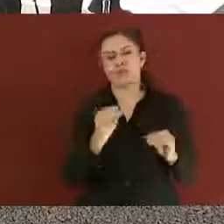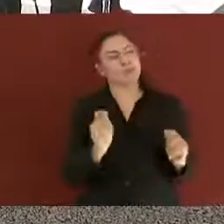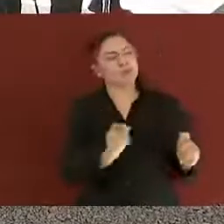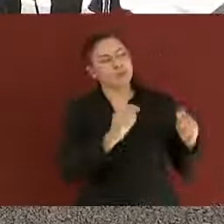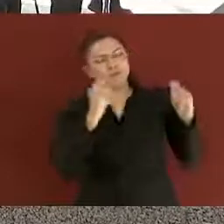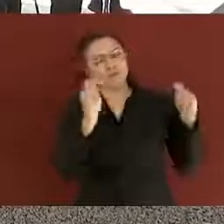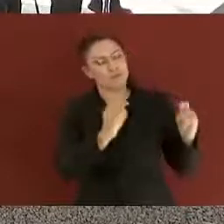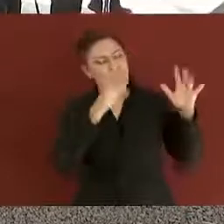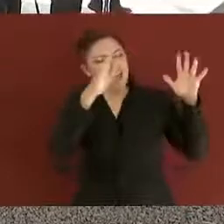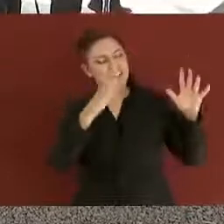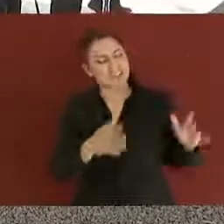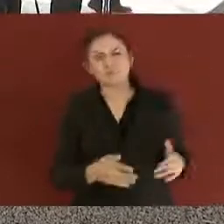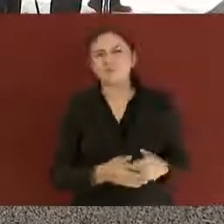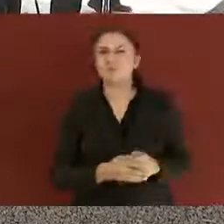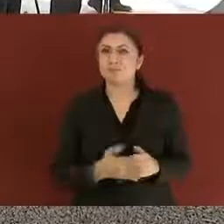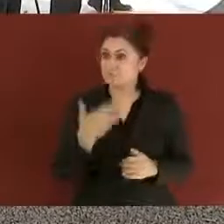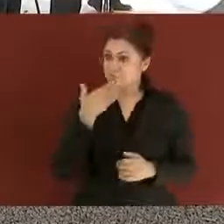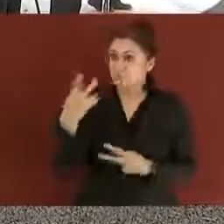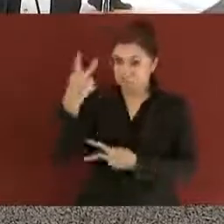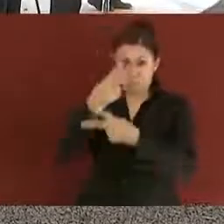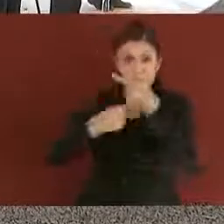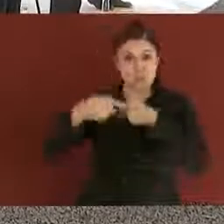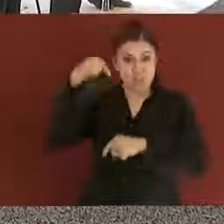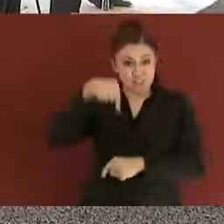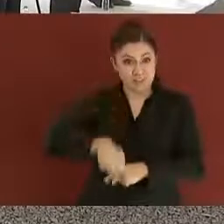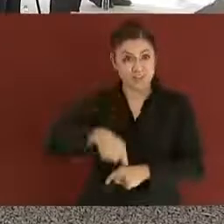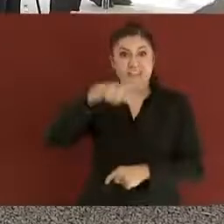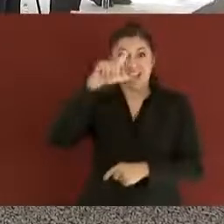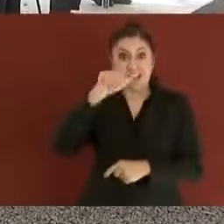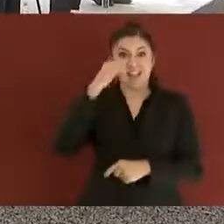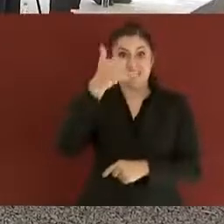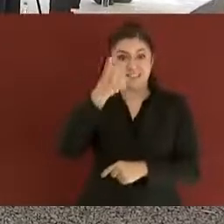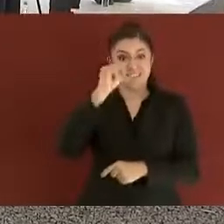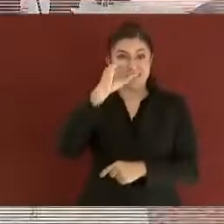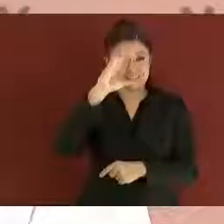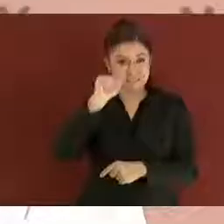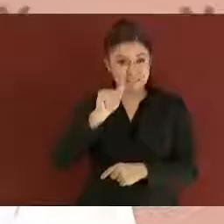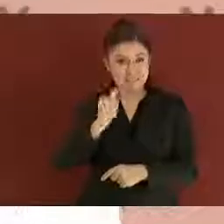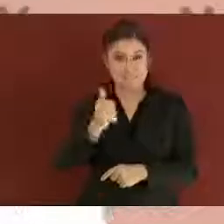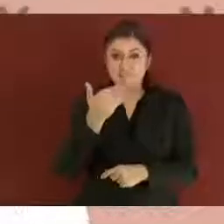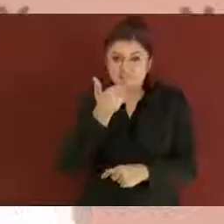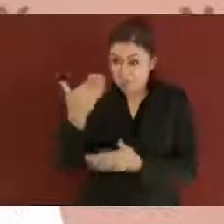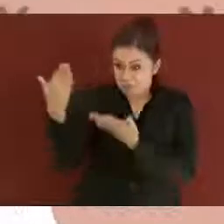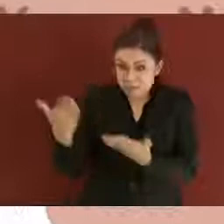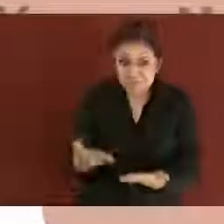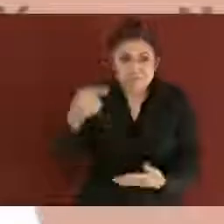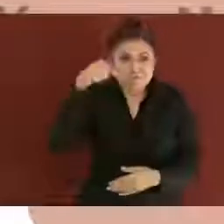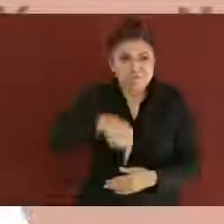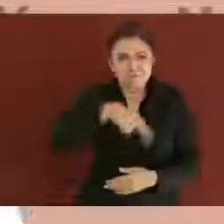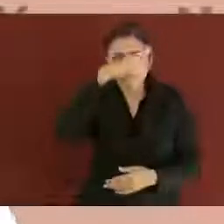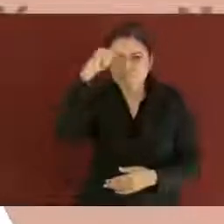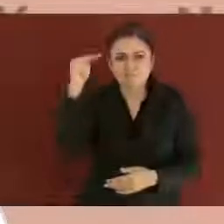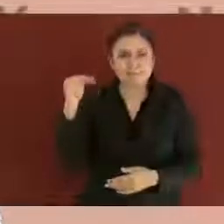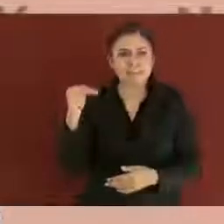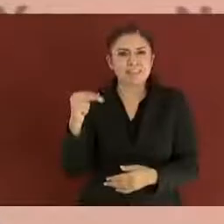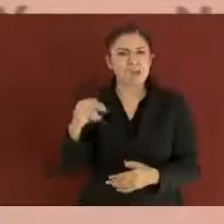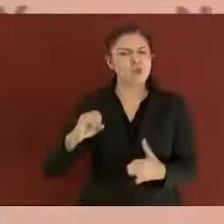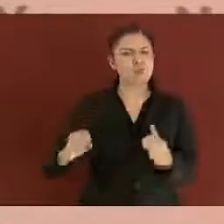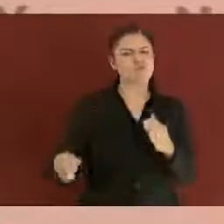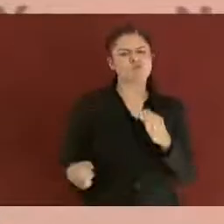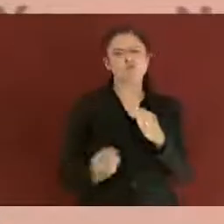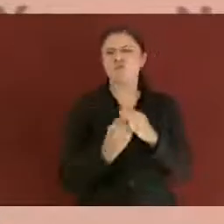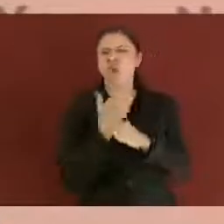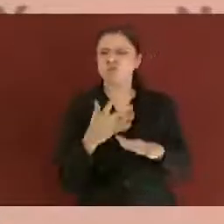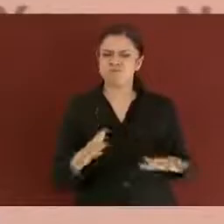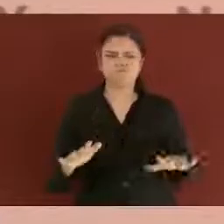bienvenido a la Yesca, bienvenido siempre a Nayarit. Que el nuevo tiempo que construimos con mucho esfuerzo